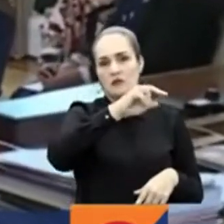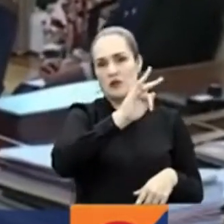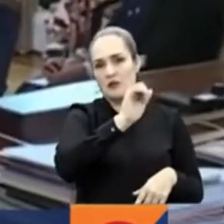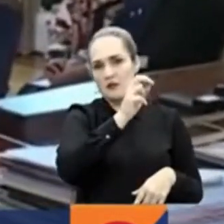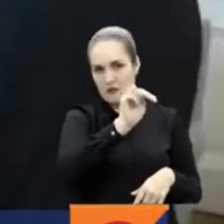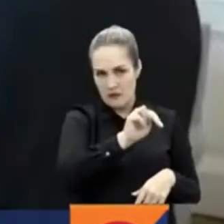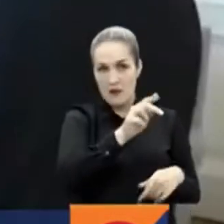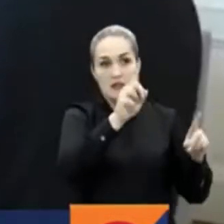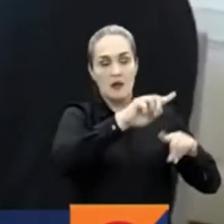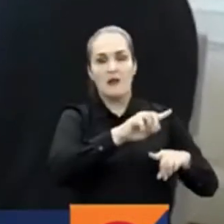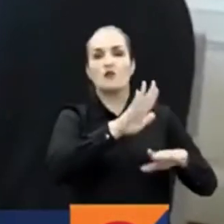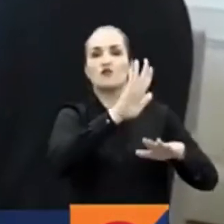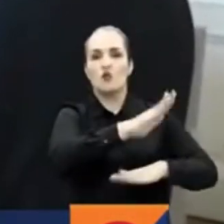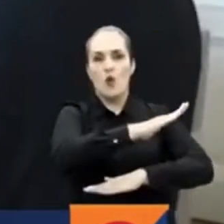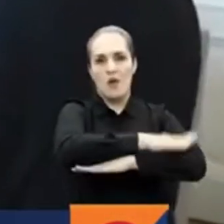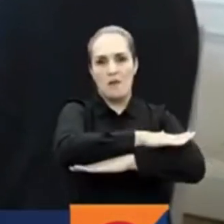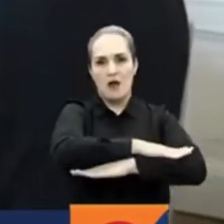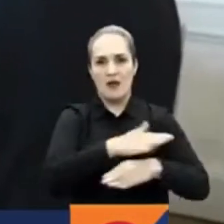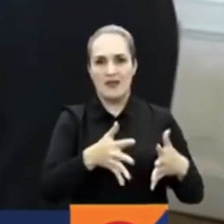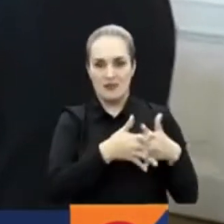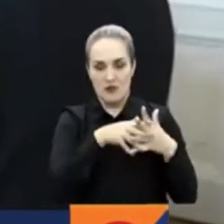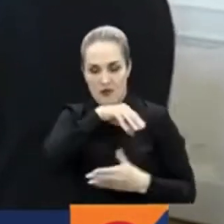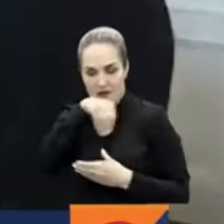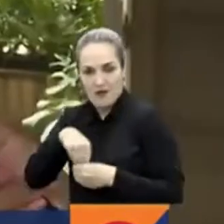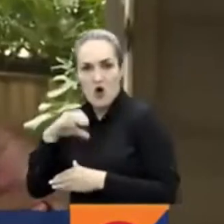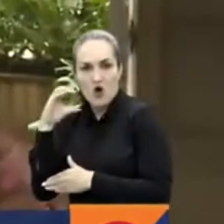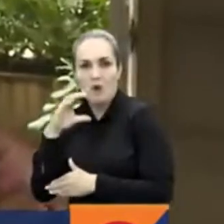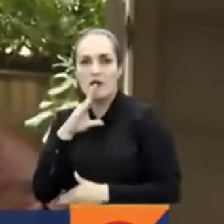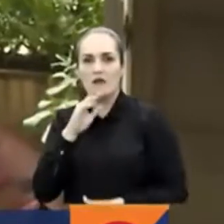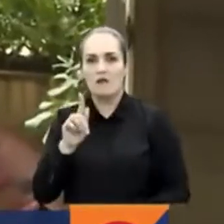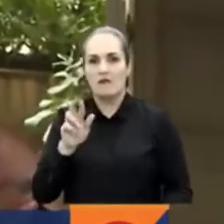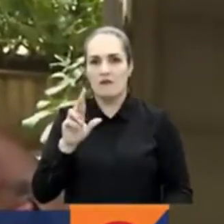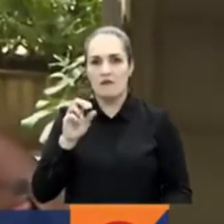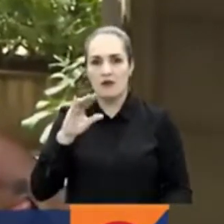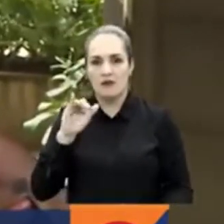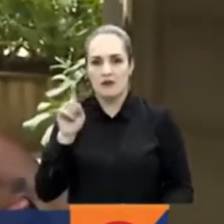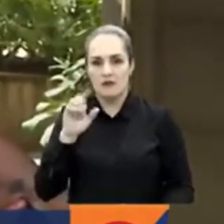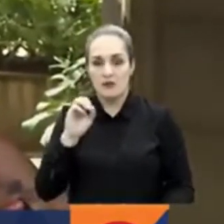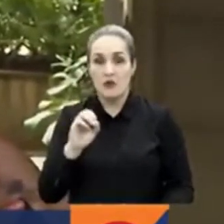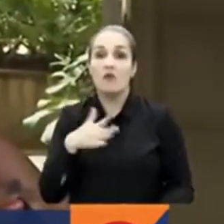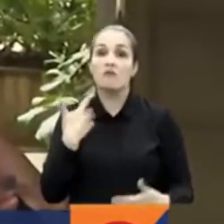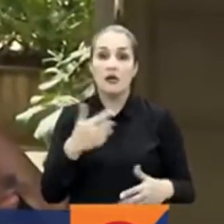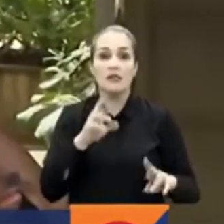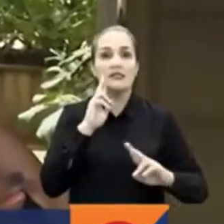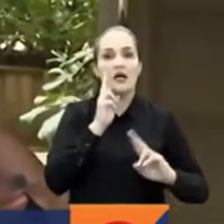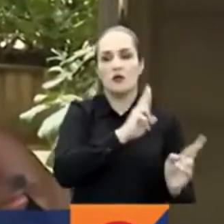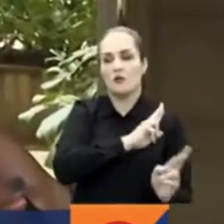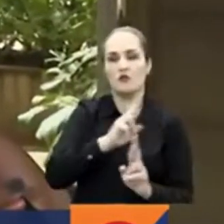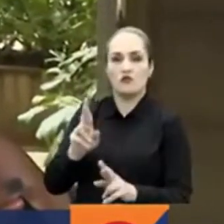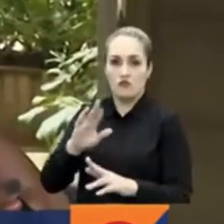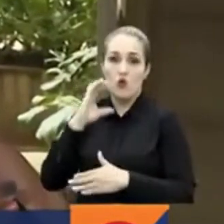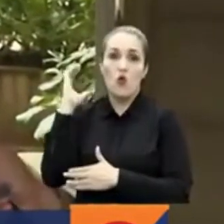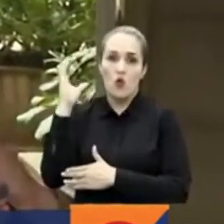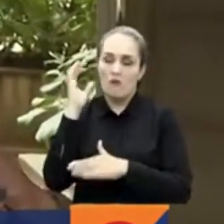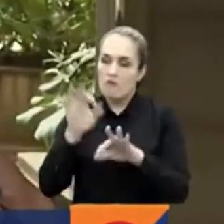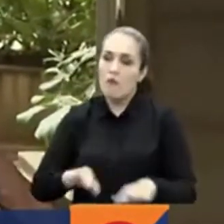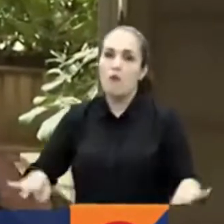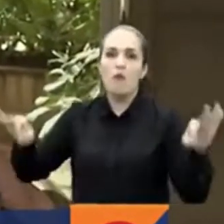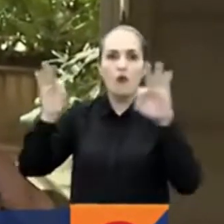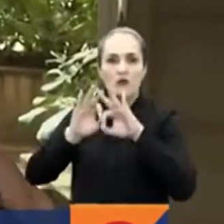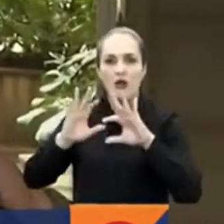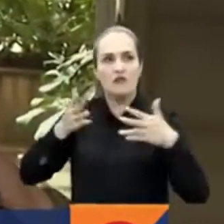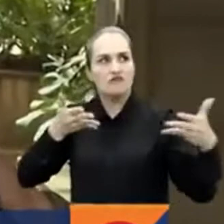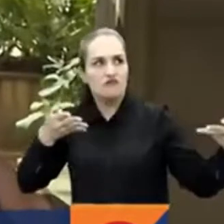presente el embajador encargado de Estados Unidos, Francisco Palmieri. Ha habido el reconocimiento bilateral también de la importancia de esa